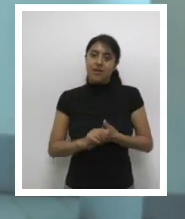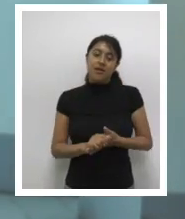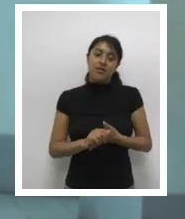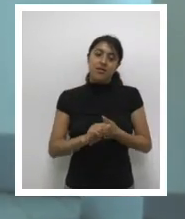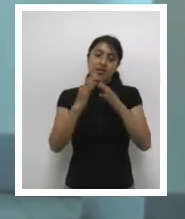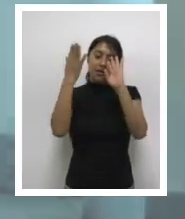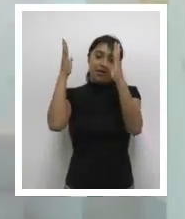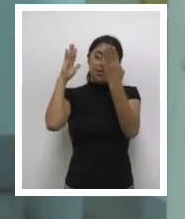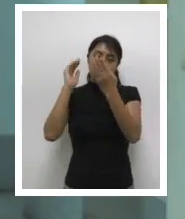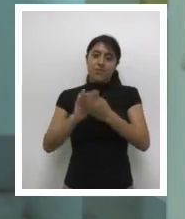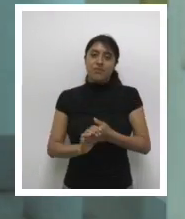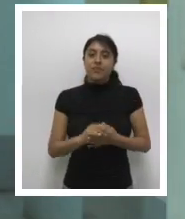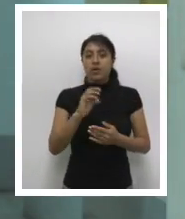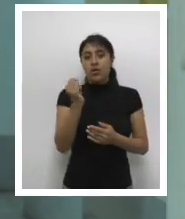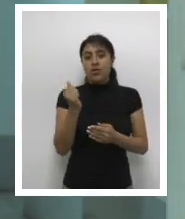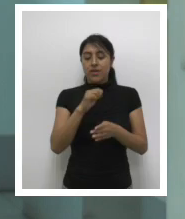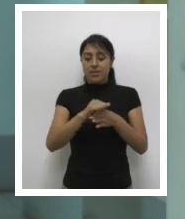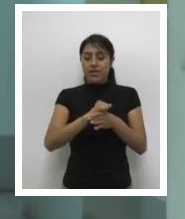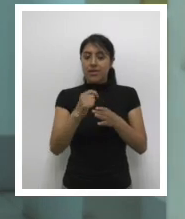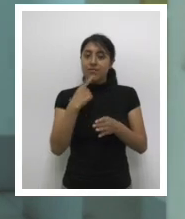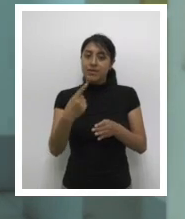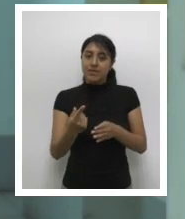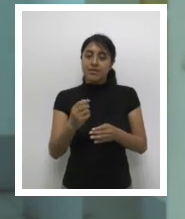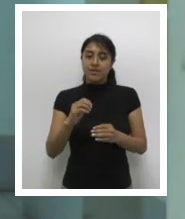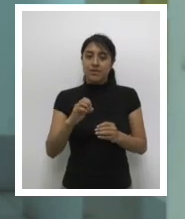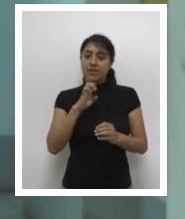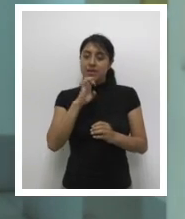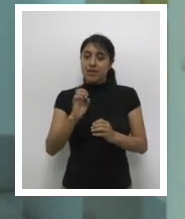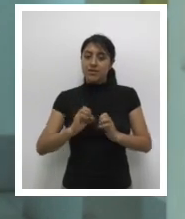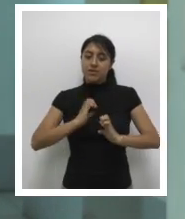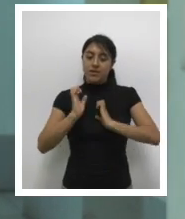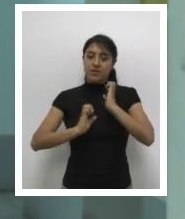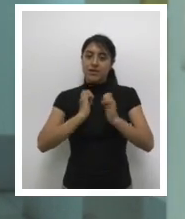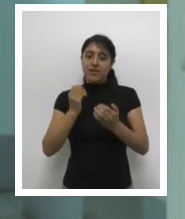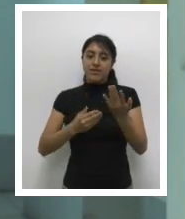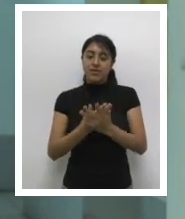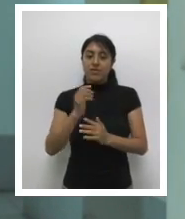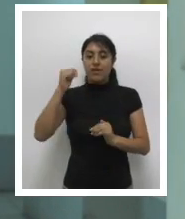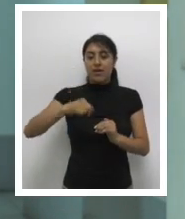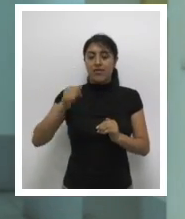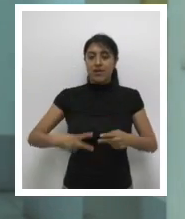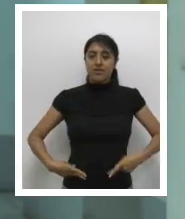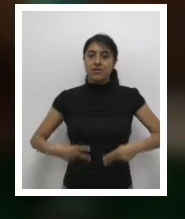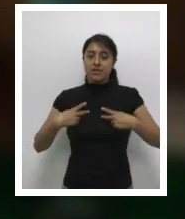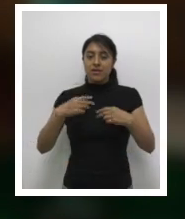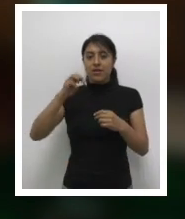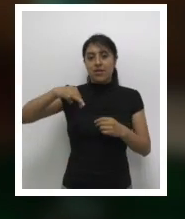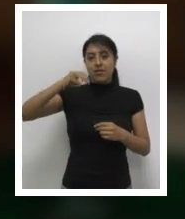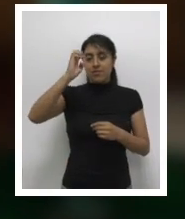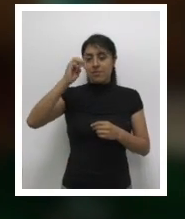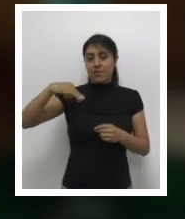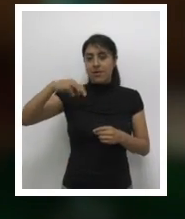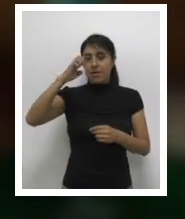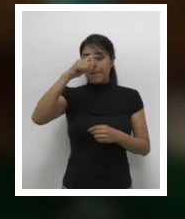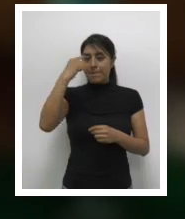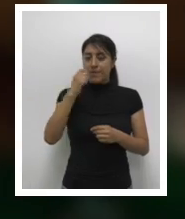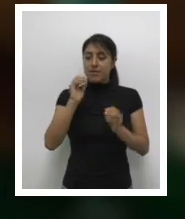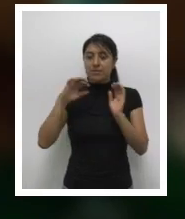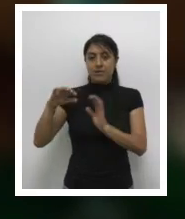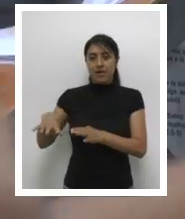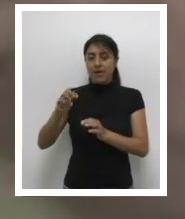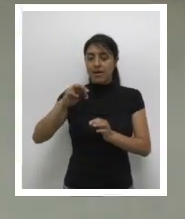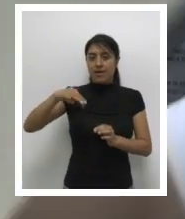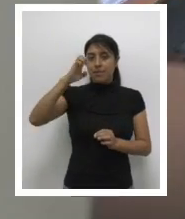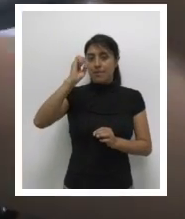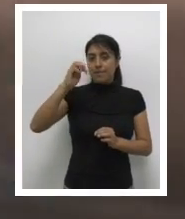lo que me habían enseñado. Porque es tal vez una experiencia nueva que no había vivido y ahora la estoy viviendo. Los memes se quedan en